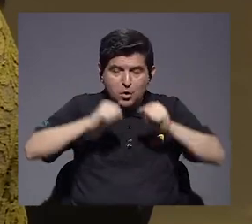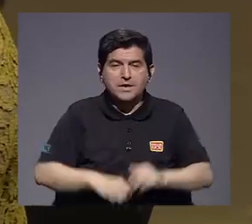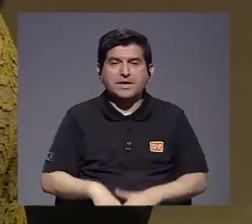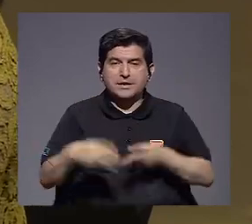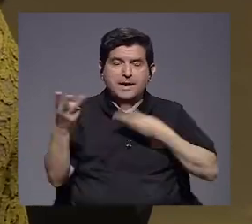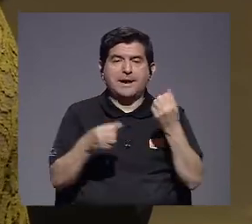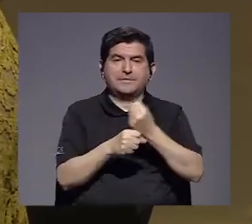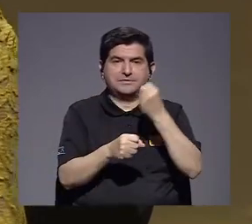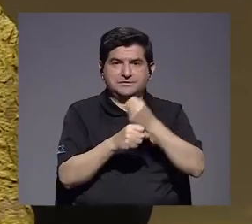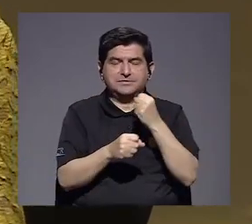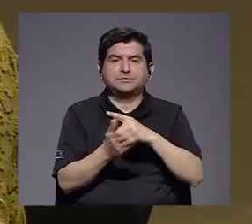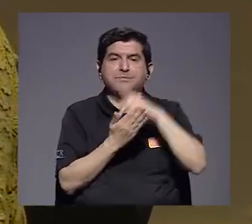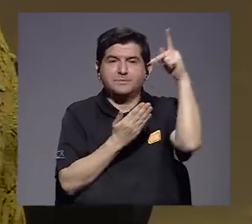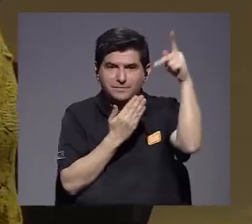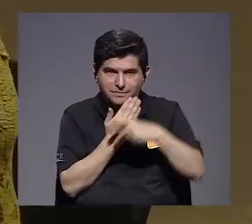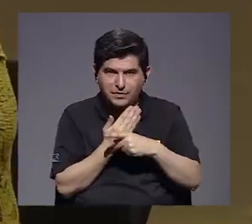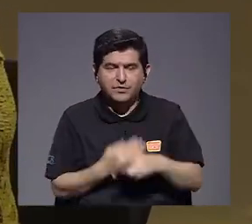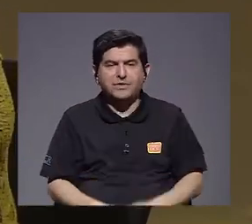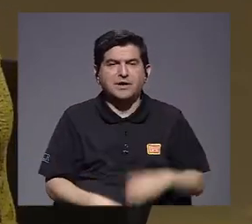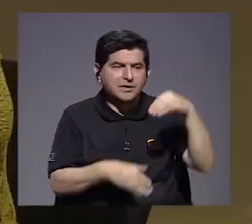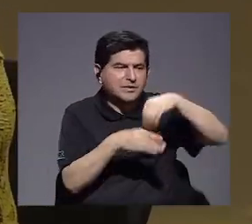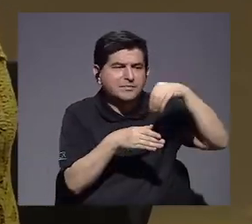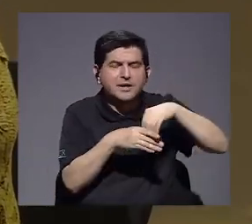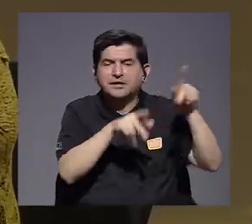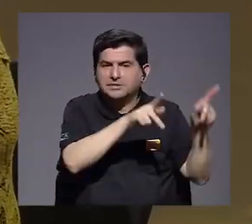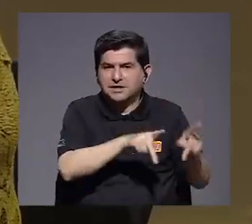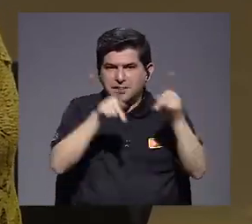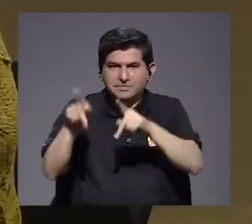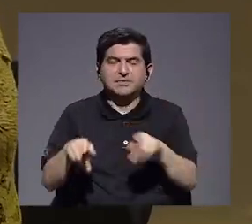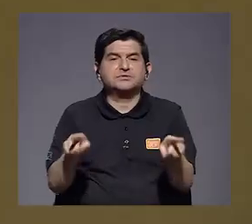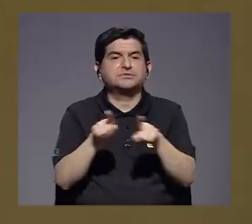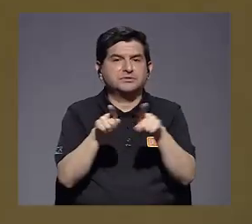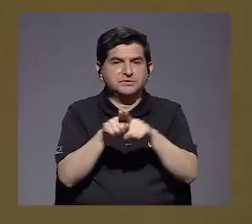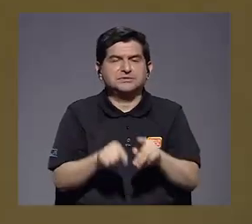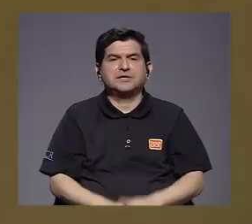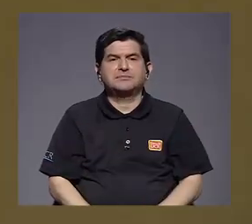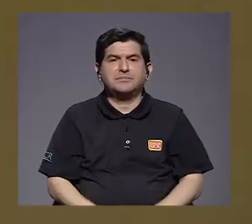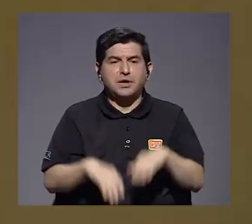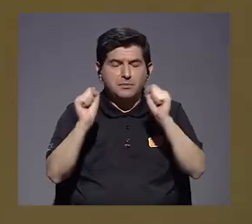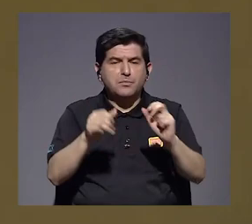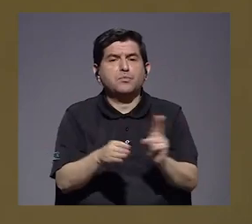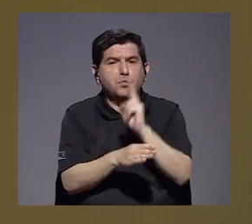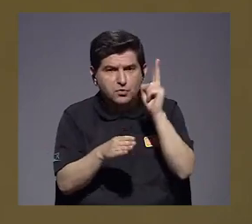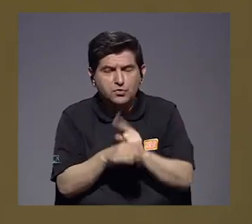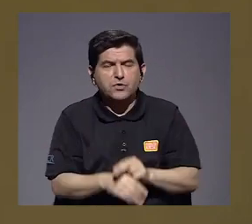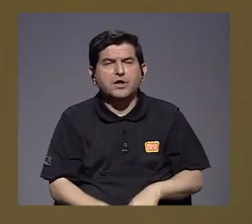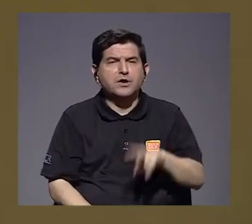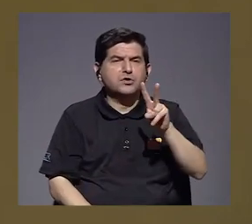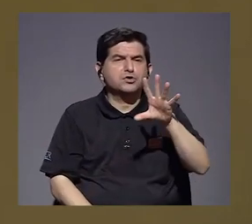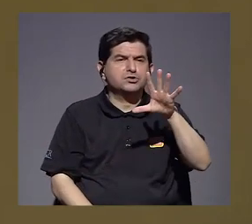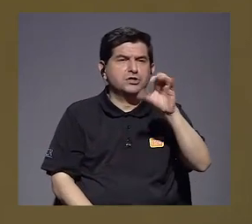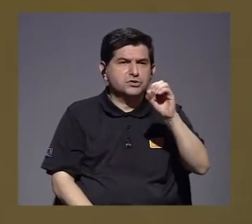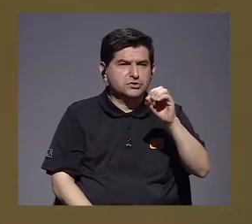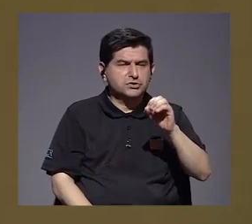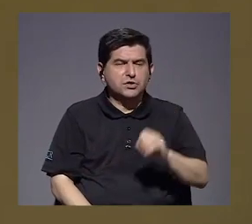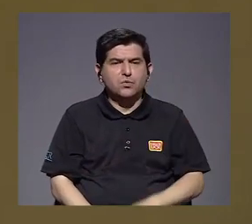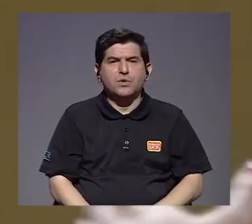de mercado de trabajo, programas que inyectan a personas, puede también canalizarse. Son 250